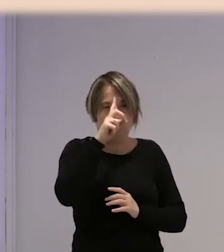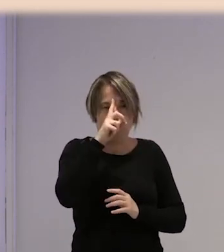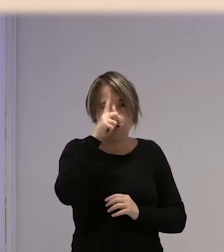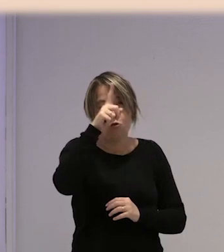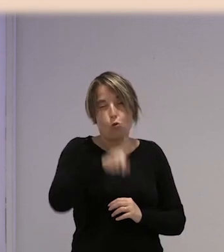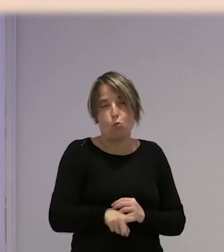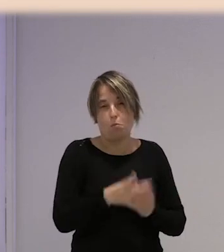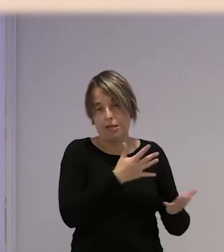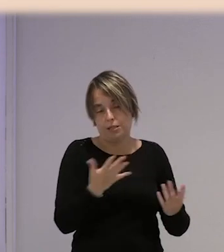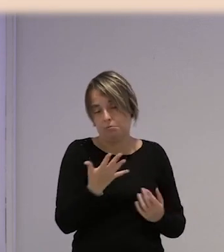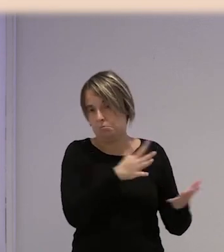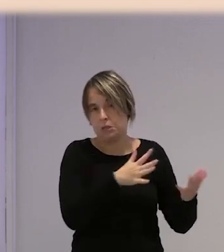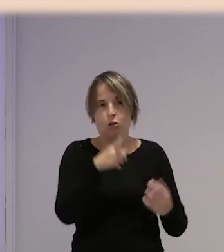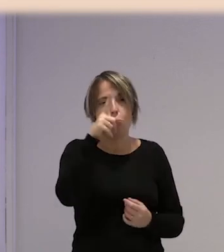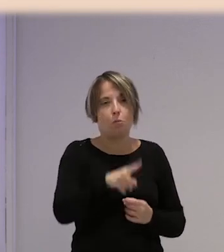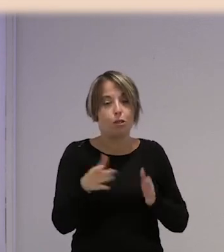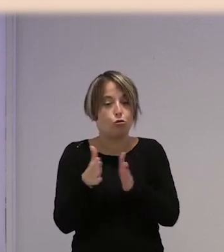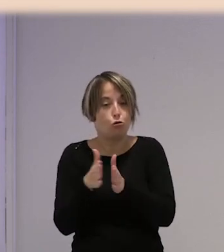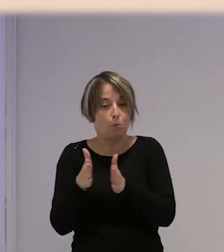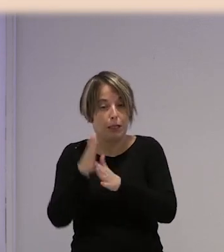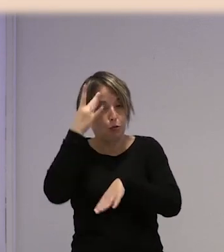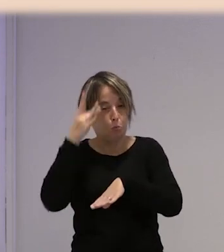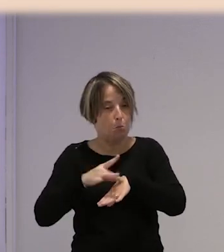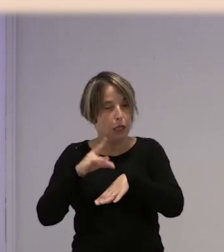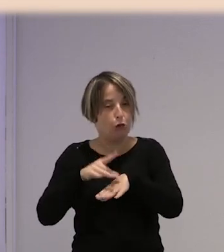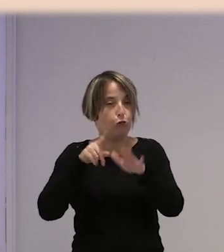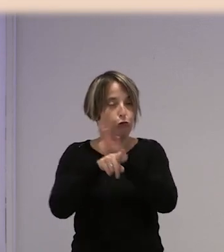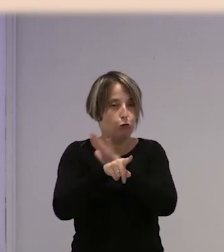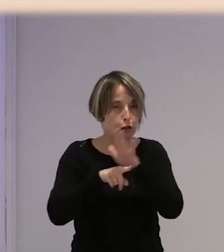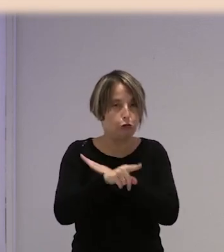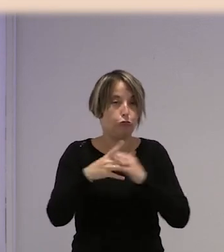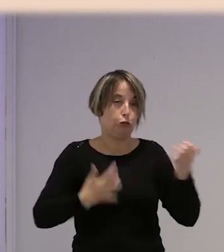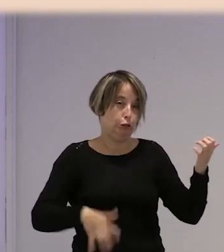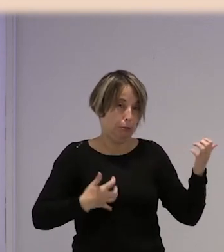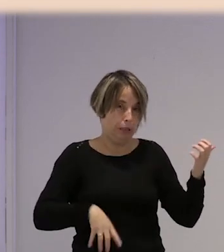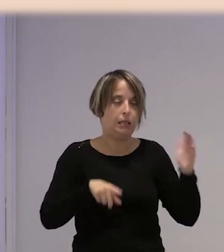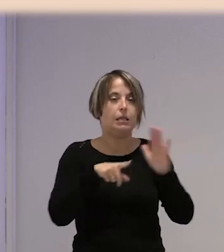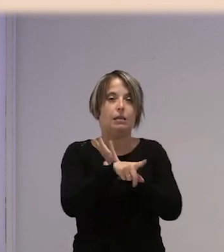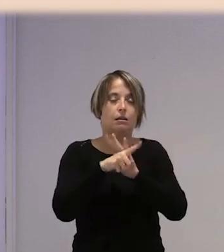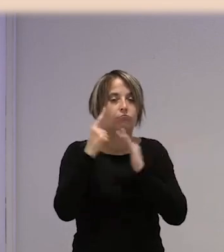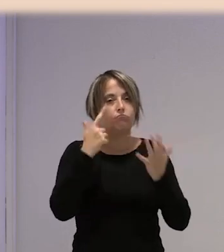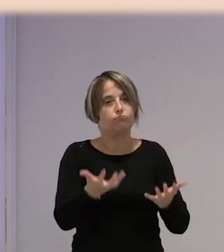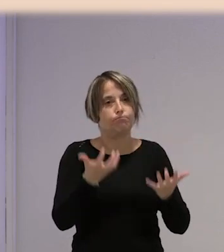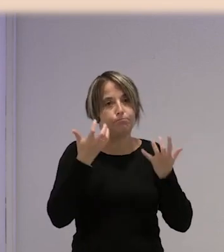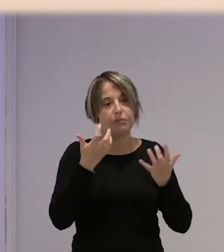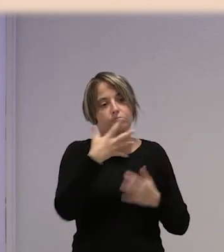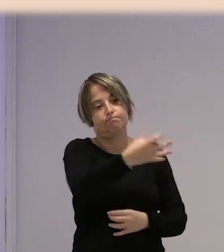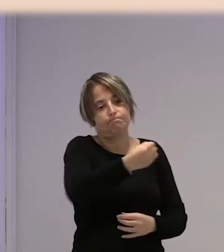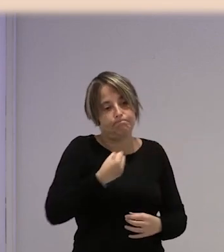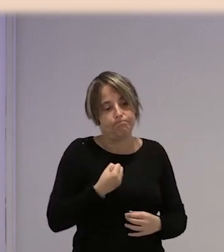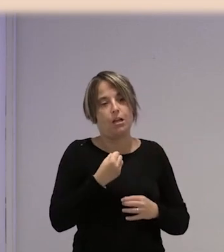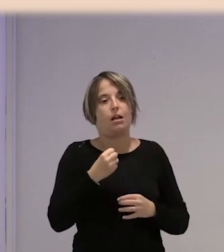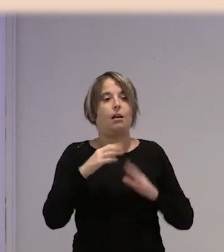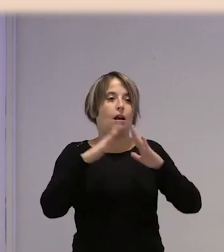de un mes o algo así, gracias a un compañero médico de Sevilla, y conseguimos que la cogieran en